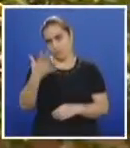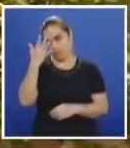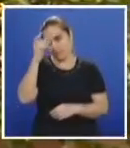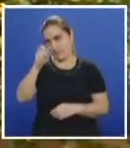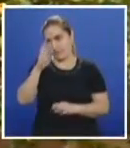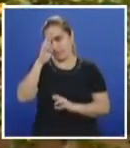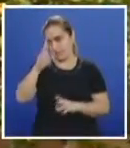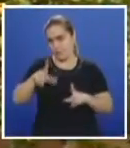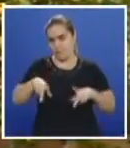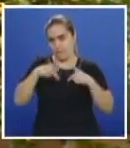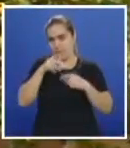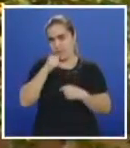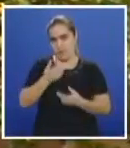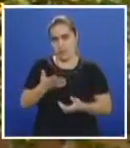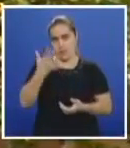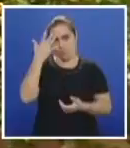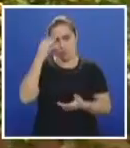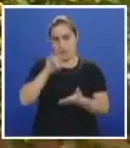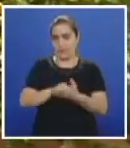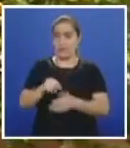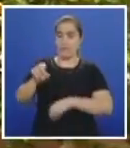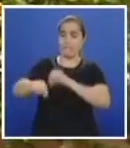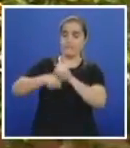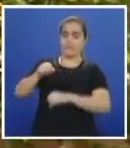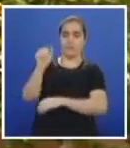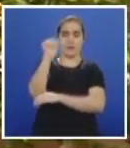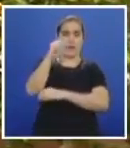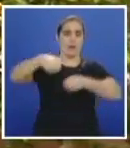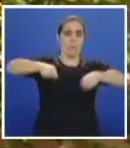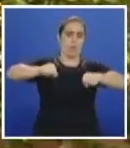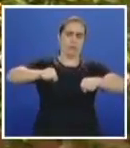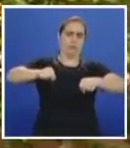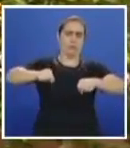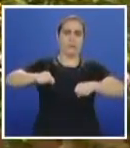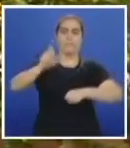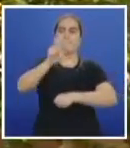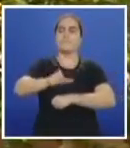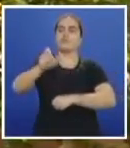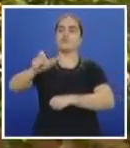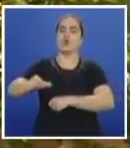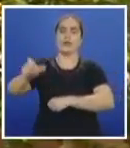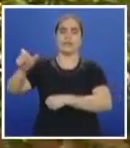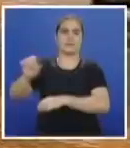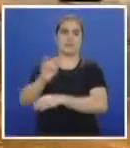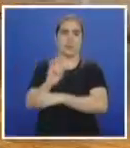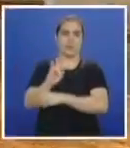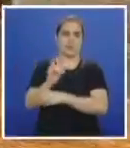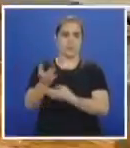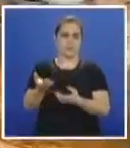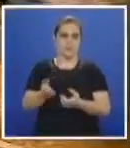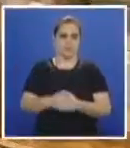porque es eso, no se trata de una bicicleta, un carro y una moto, se trata de personas que usan un vehículo.